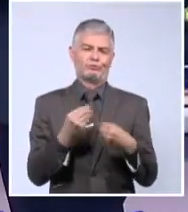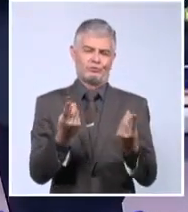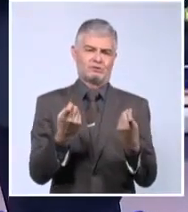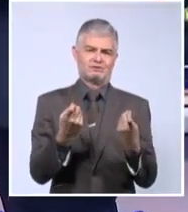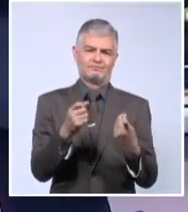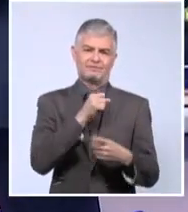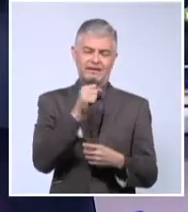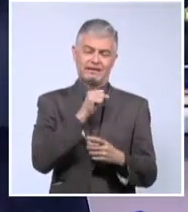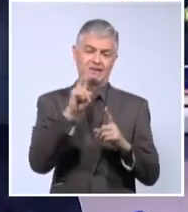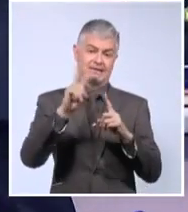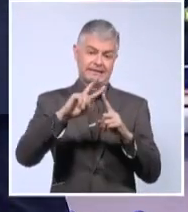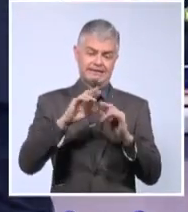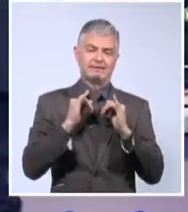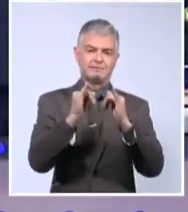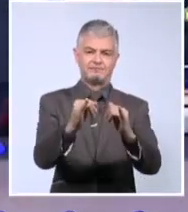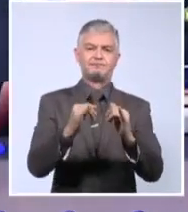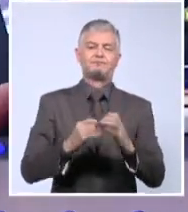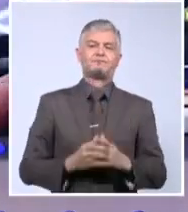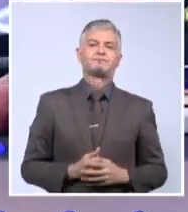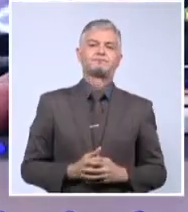Informativo de la Televisión Cubana.